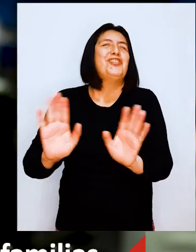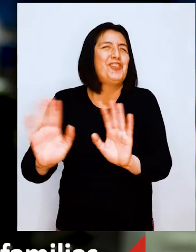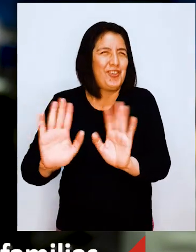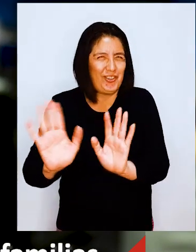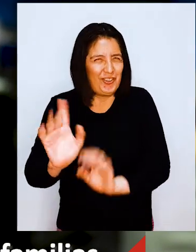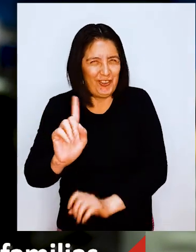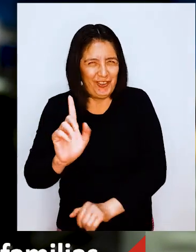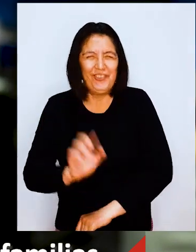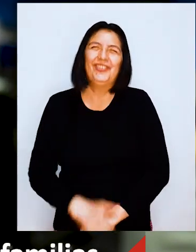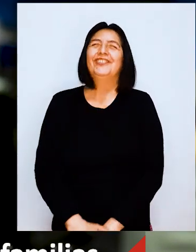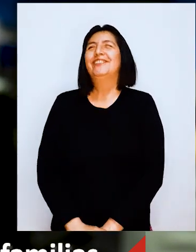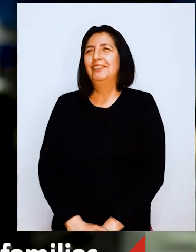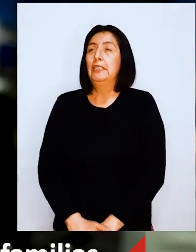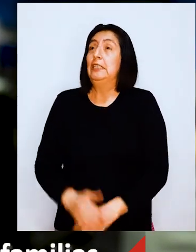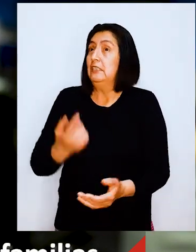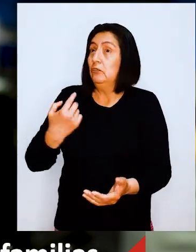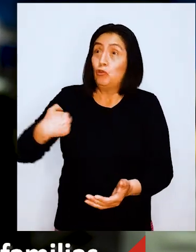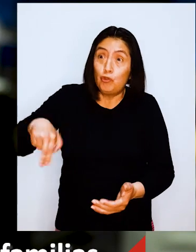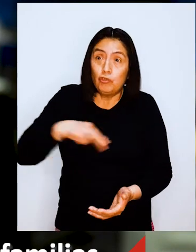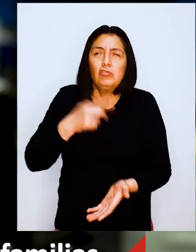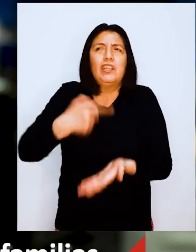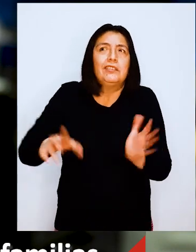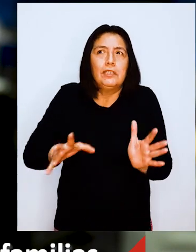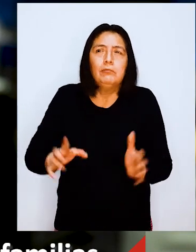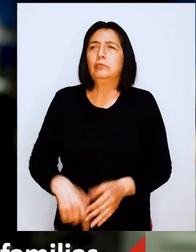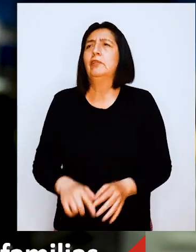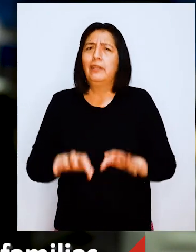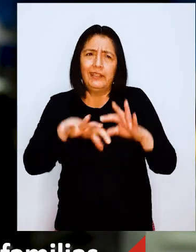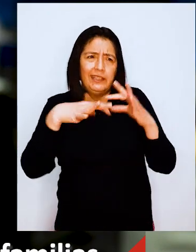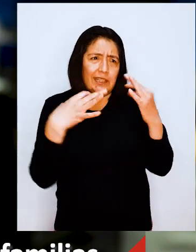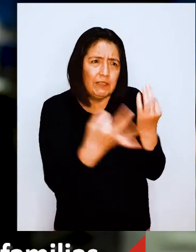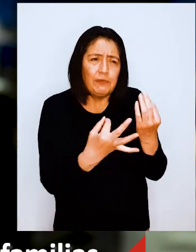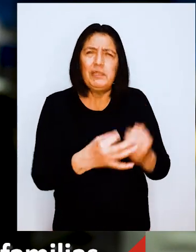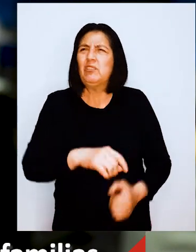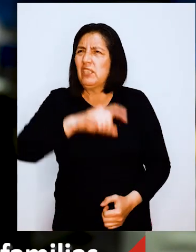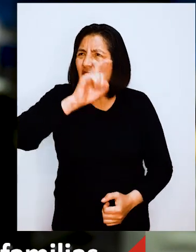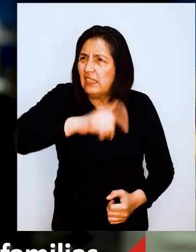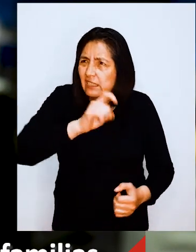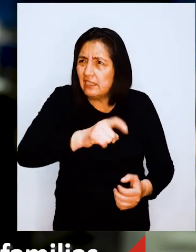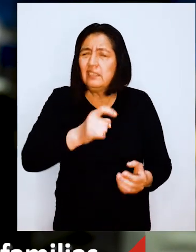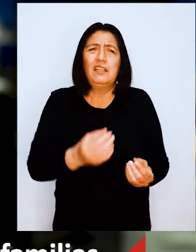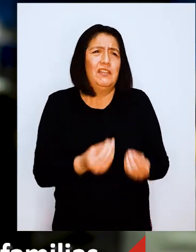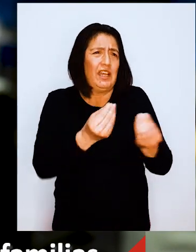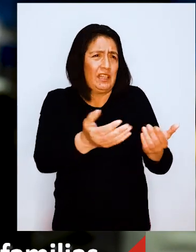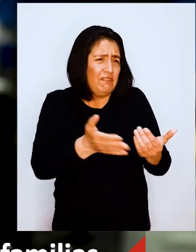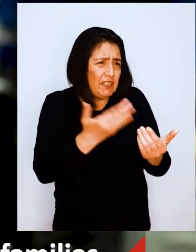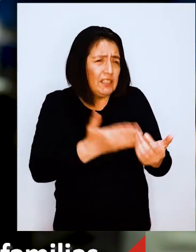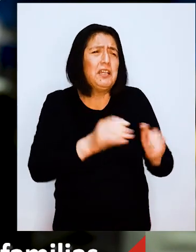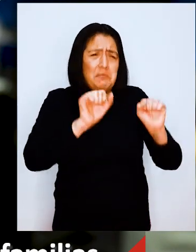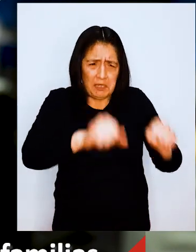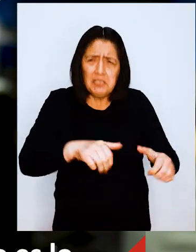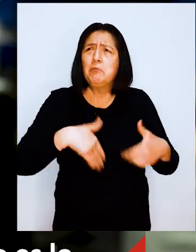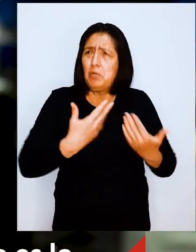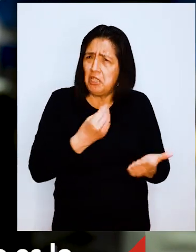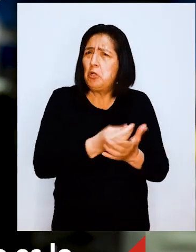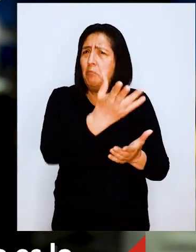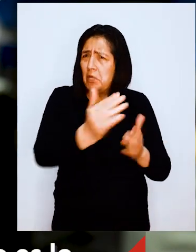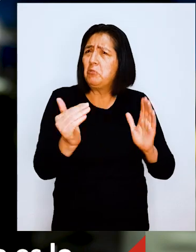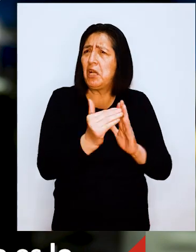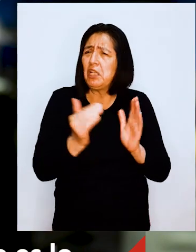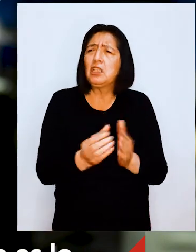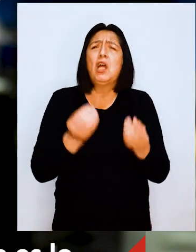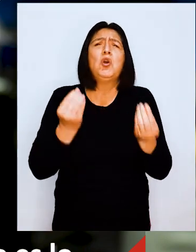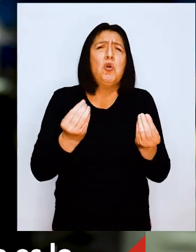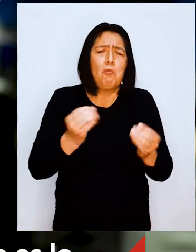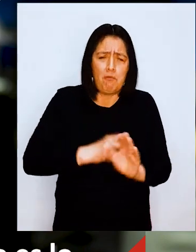no es así. Lo que hacemos es facilitar que las familias que más lo necesitan accedan a una vivienda a través